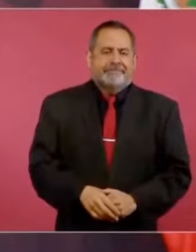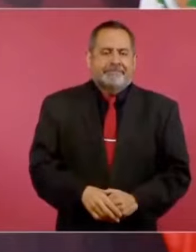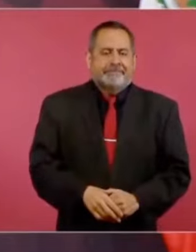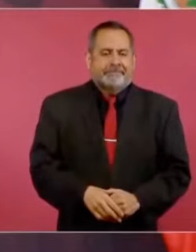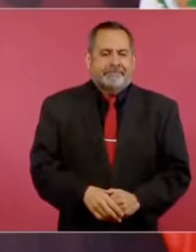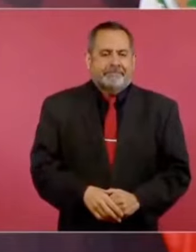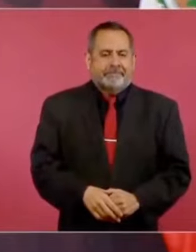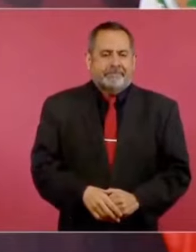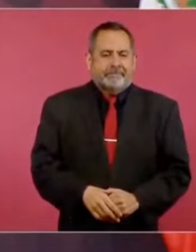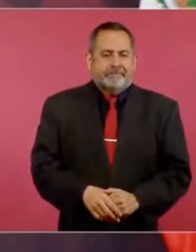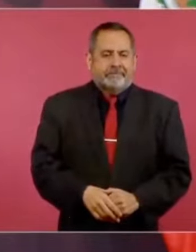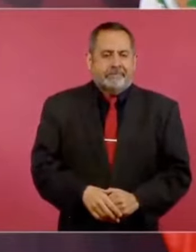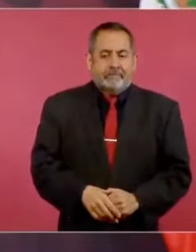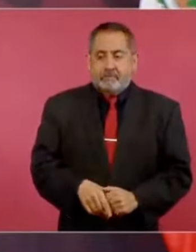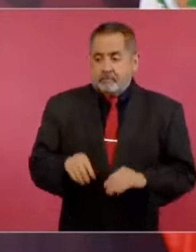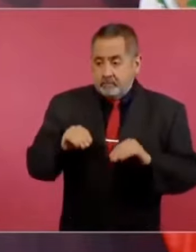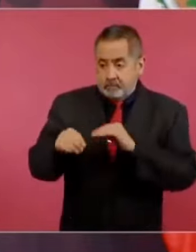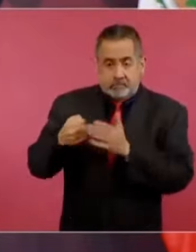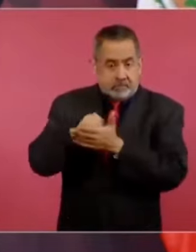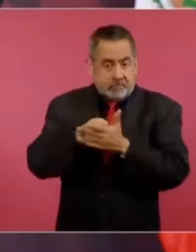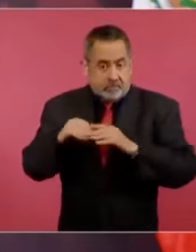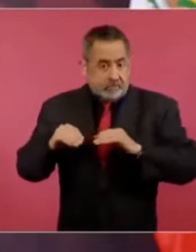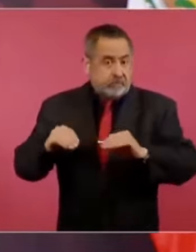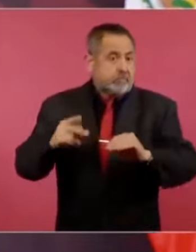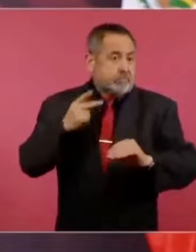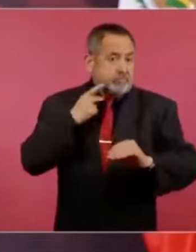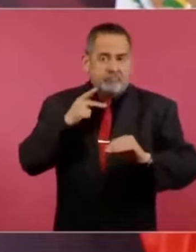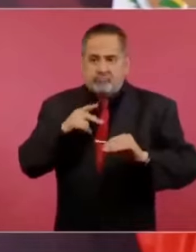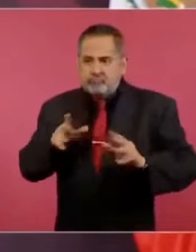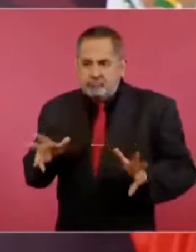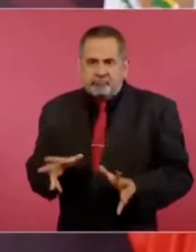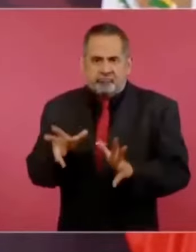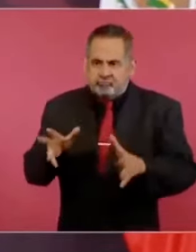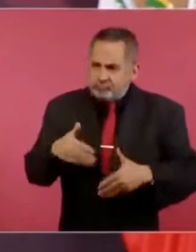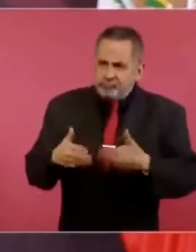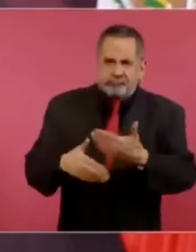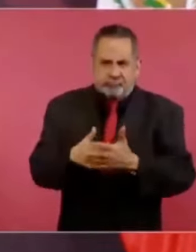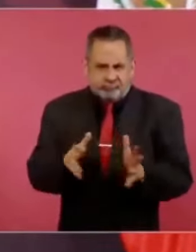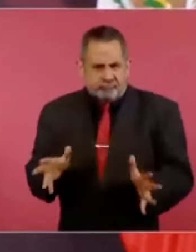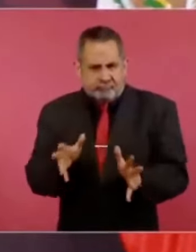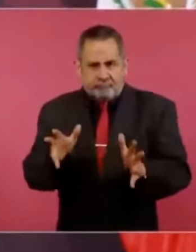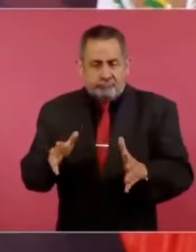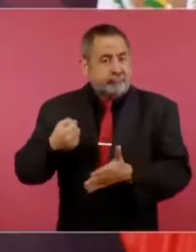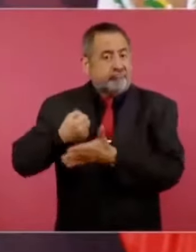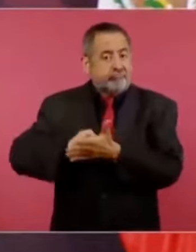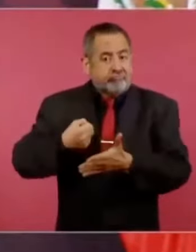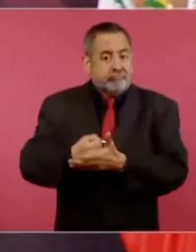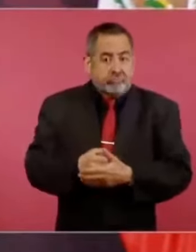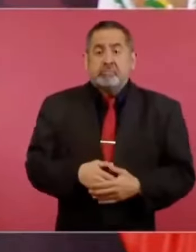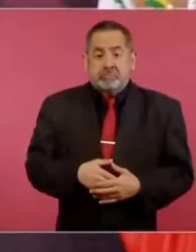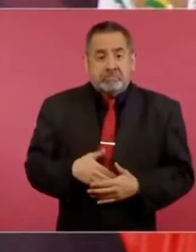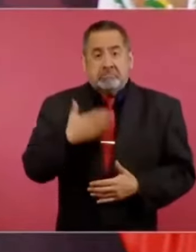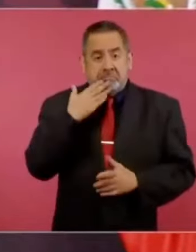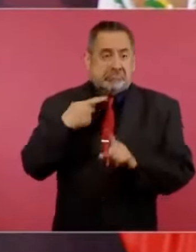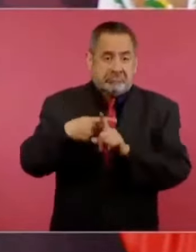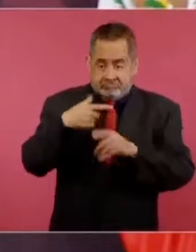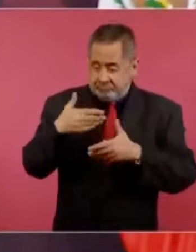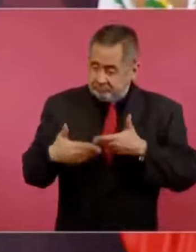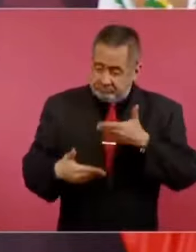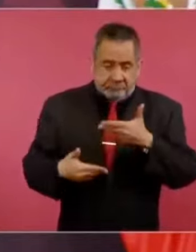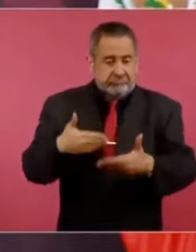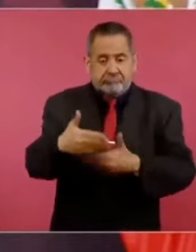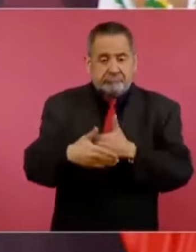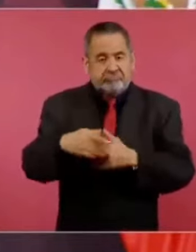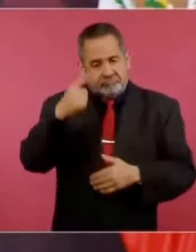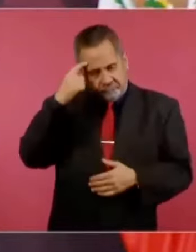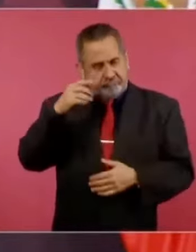La organización y la movilización política de las masas permitió avanzar en el propósito